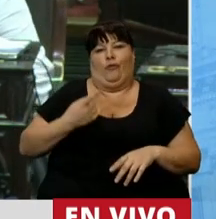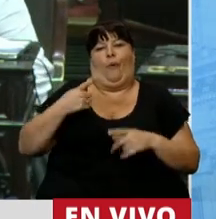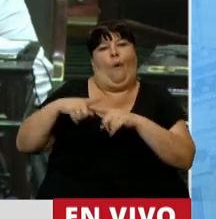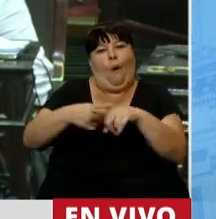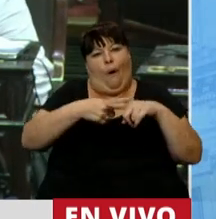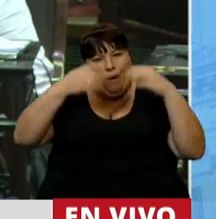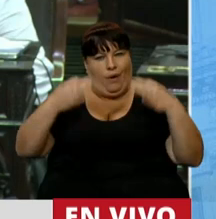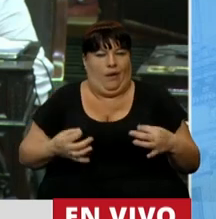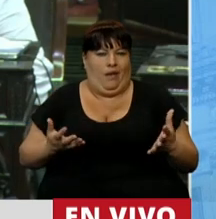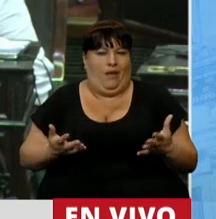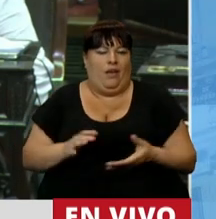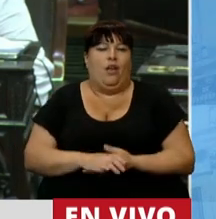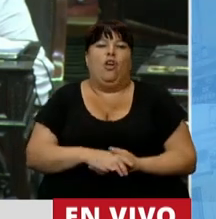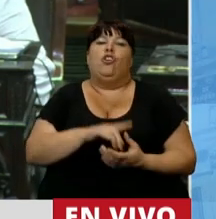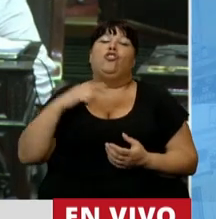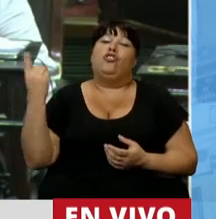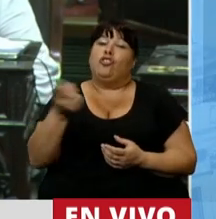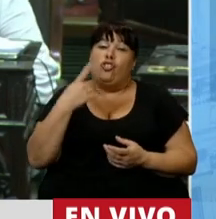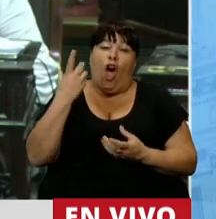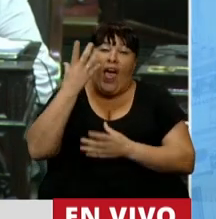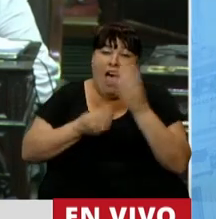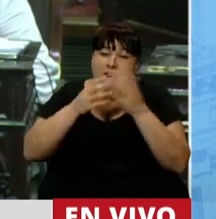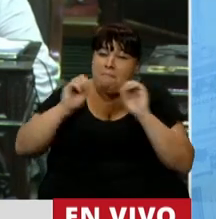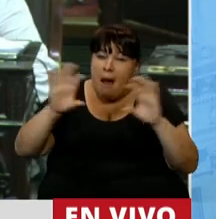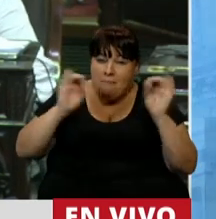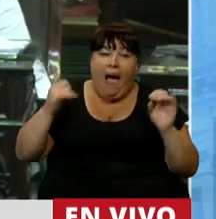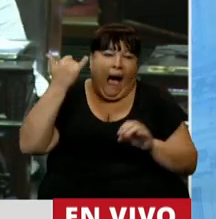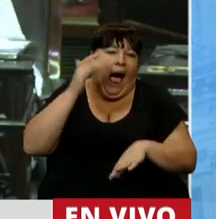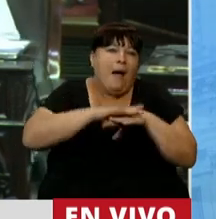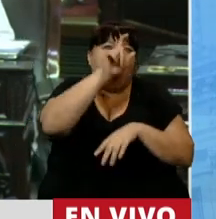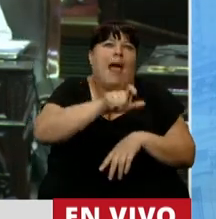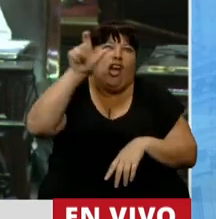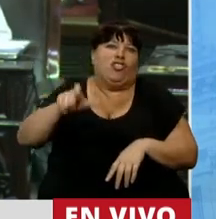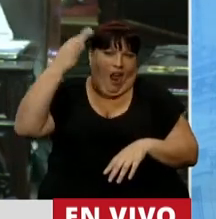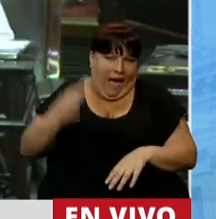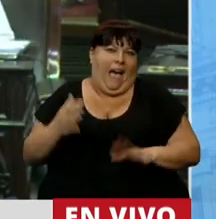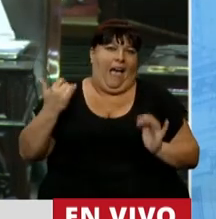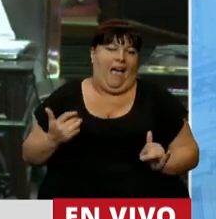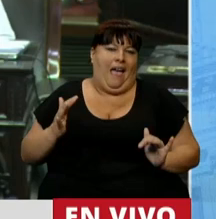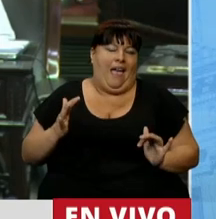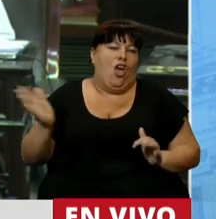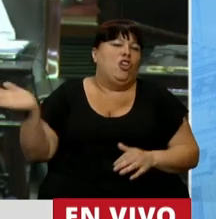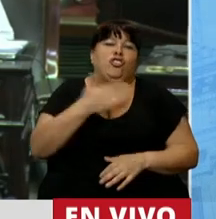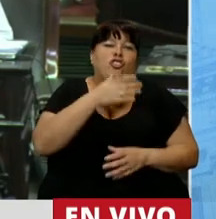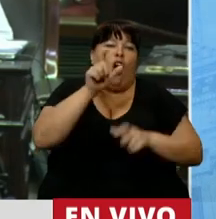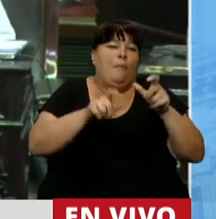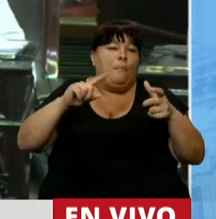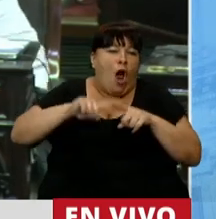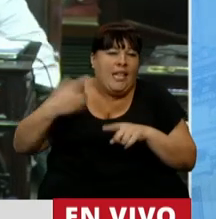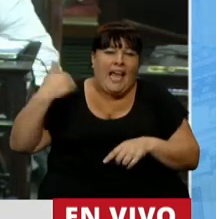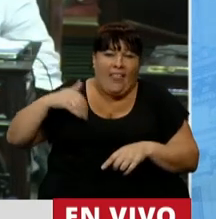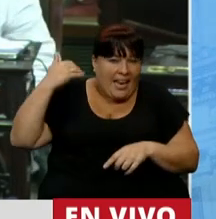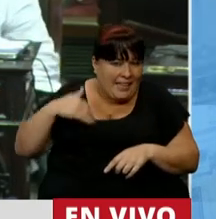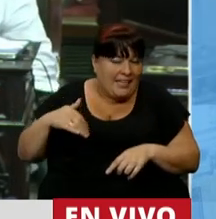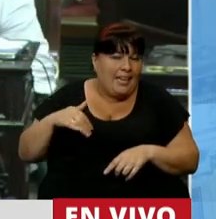discusión. Porque todos los desaciertos tienen autores y toda la dirigencia política en la